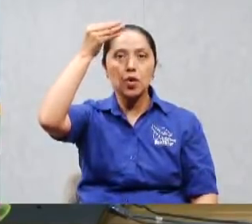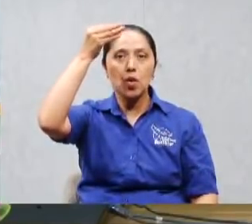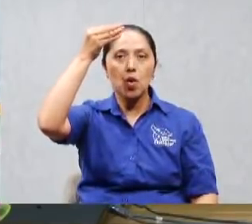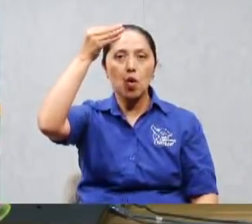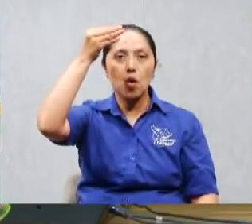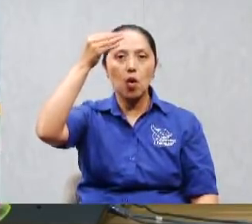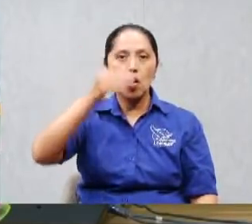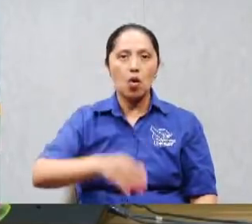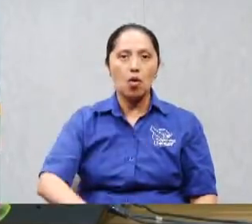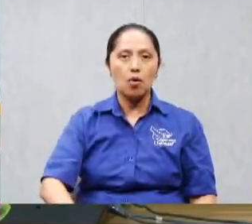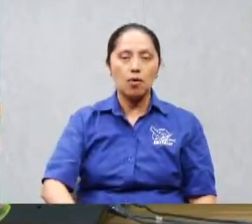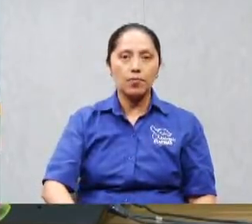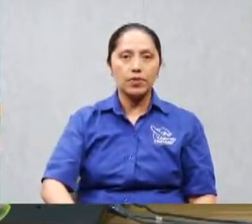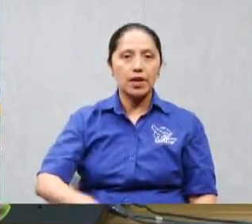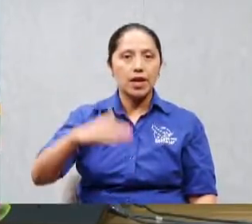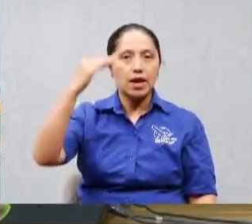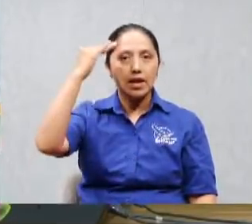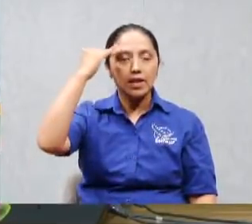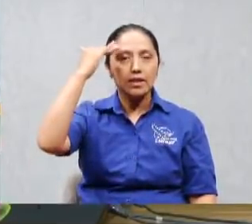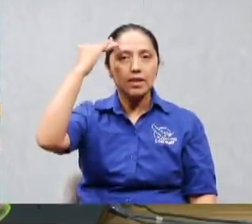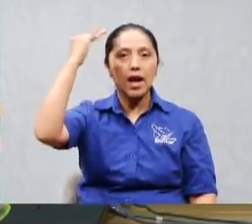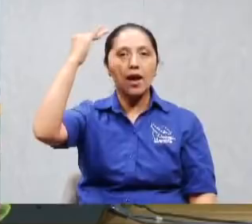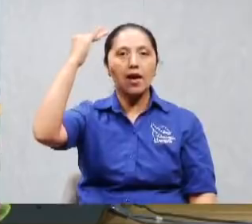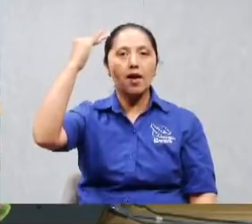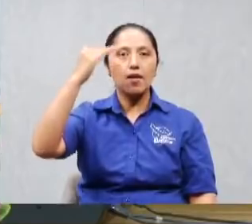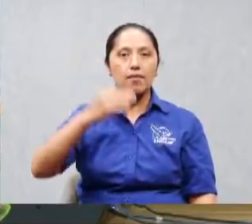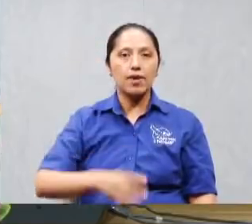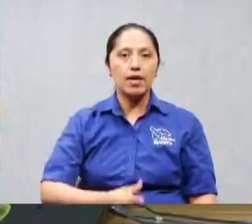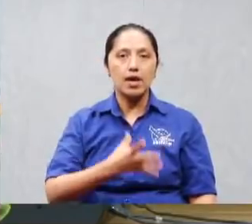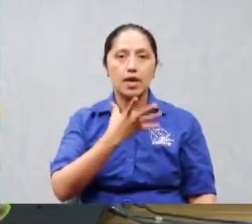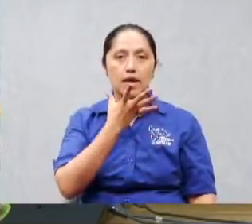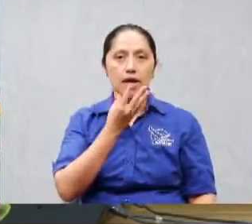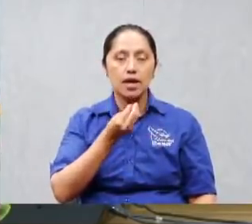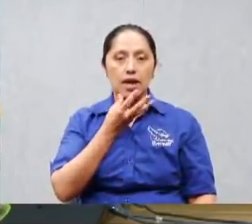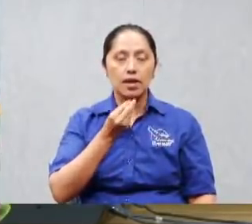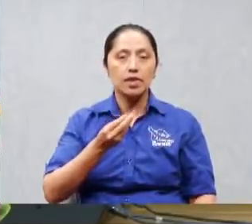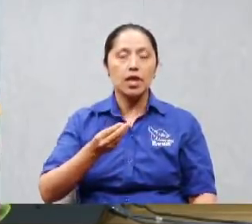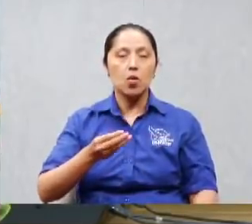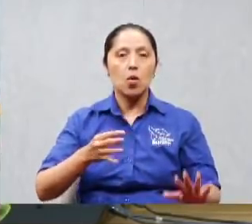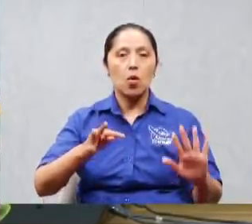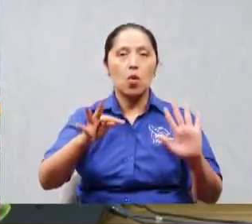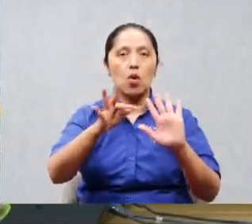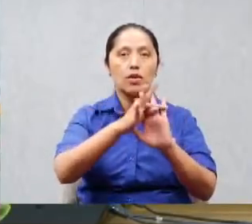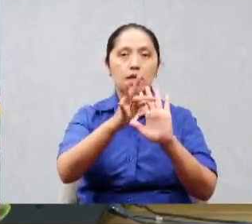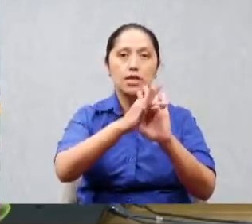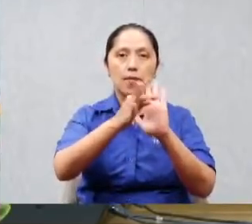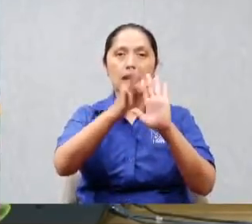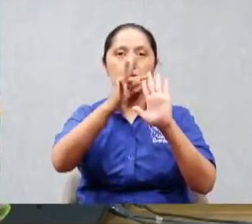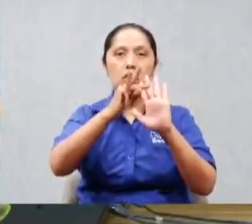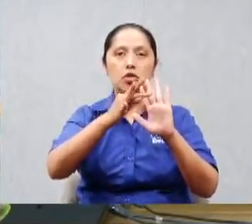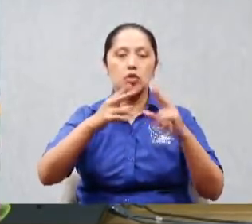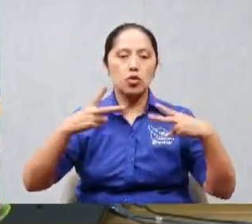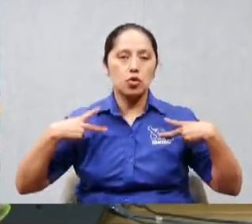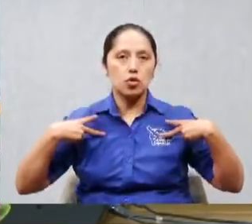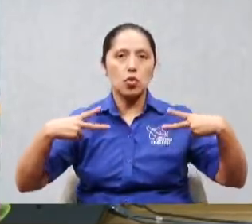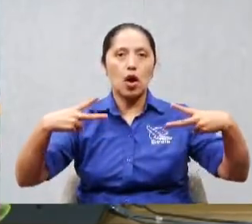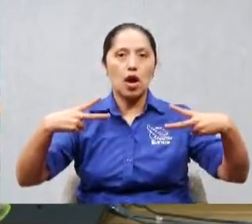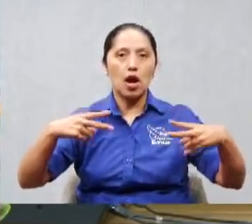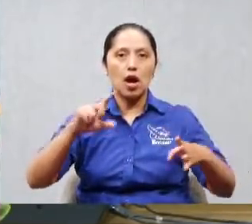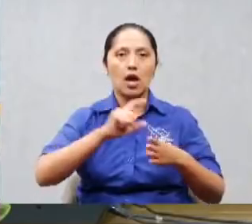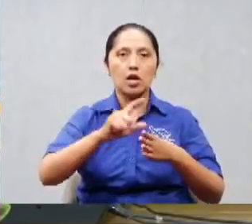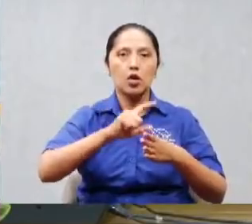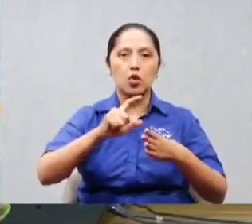extraordinaria en los 39 libros del antiguo testamento tal como la hay también en los 27 del nuevo